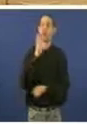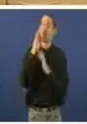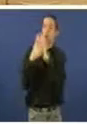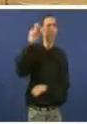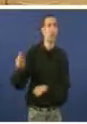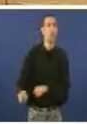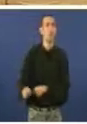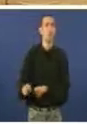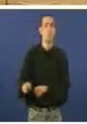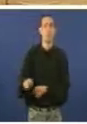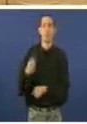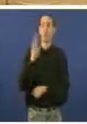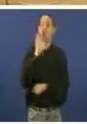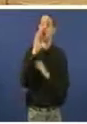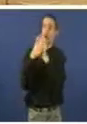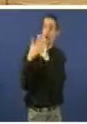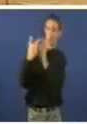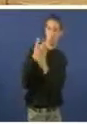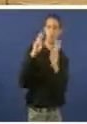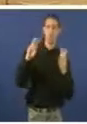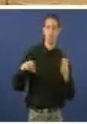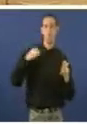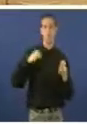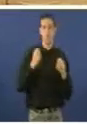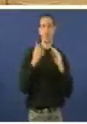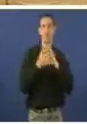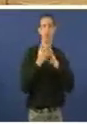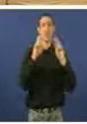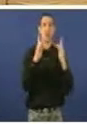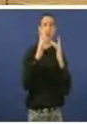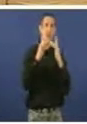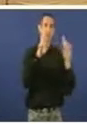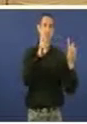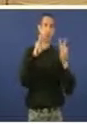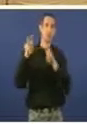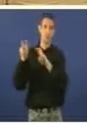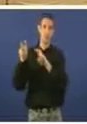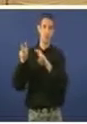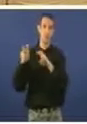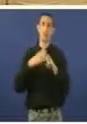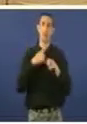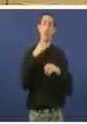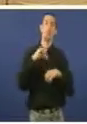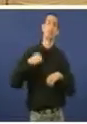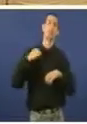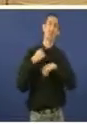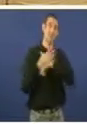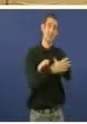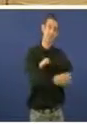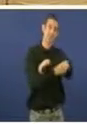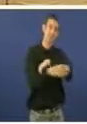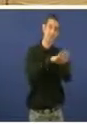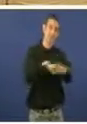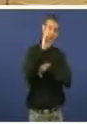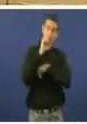unha desas camas hospitais, unha desas camas novas que están vostedes facendo é ampliación do hospital do Sané. Supoño que é esa, non? Digo